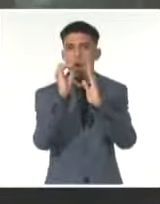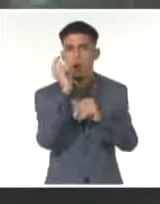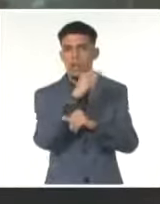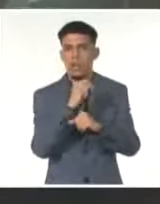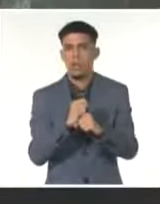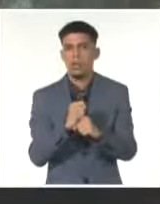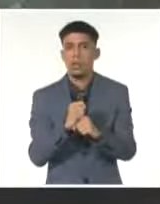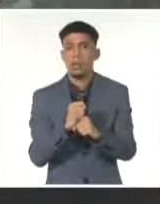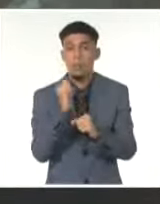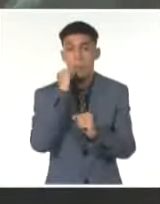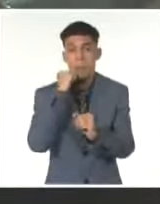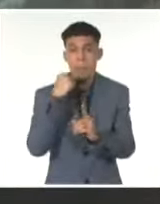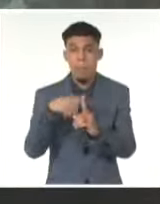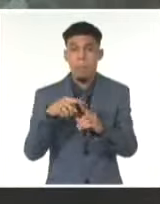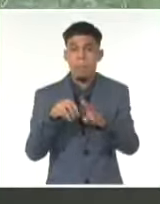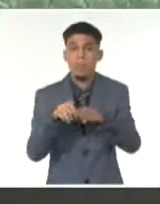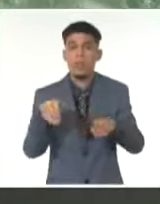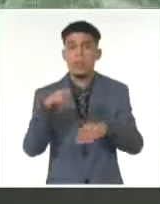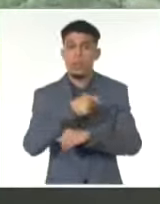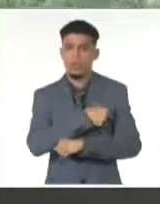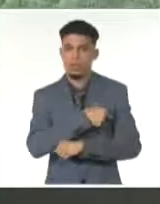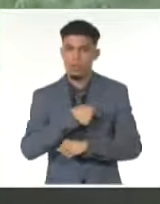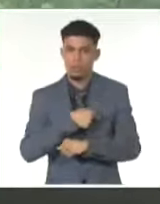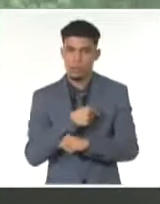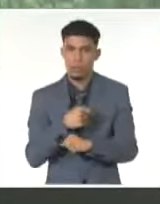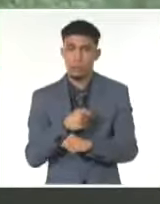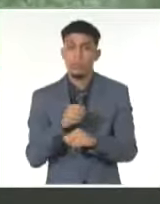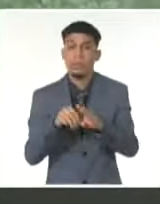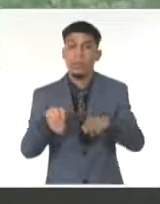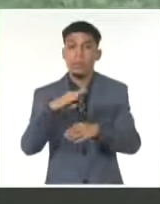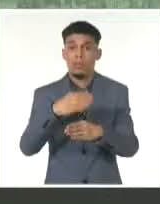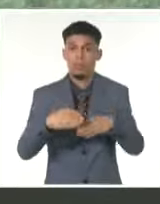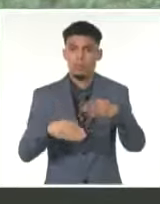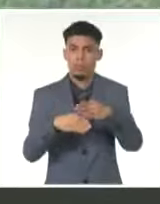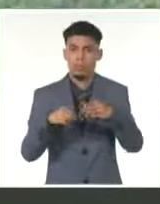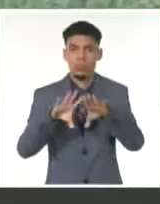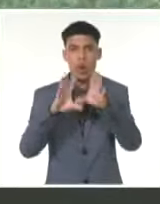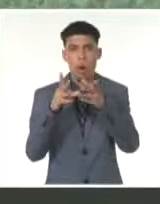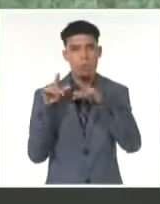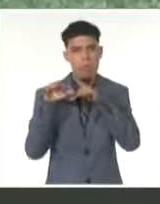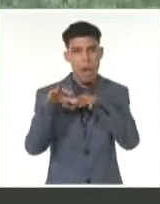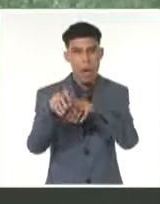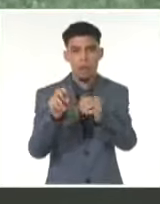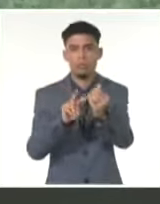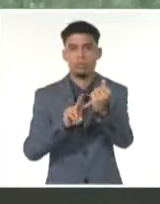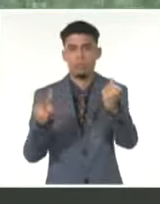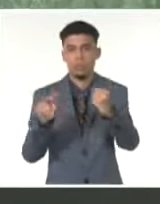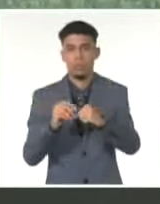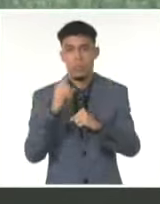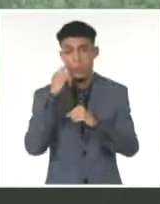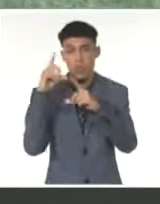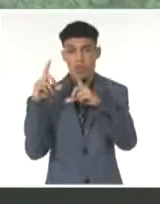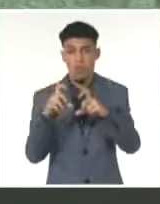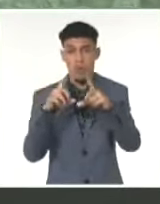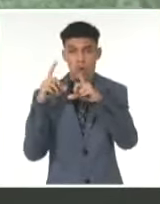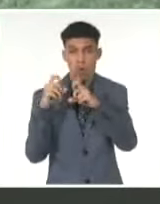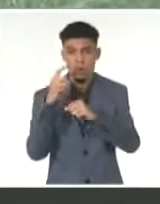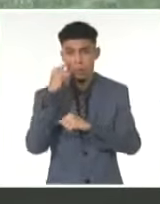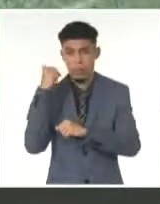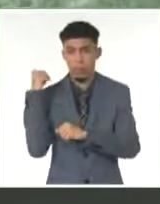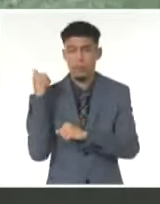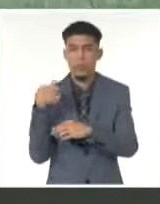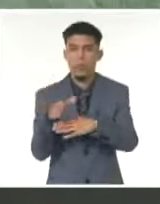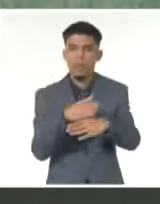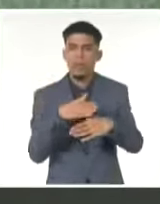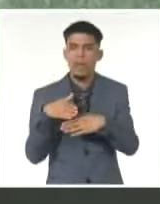está allí. El Ministerio del Interior y también otras entidades de la Administración Central del Estado. Estas son imágenes de los medios que están por allí,